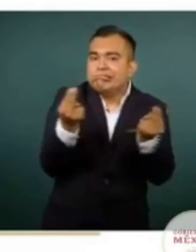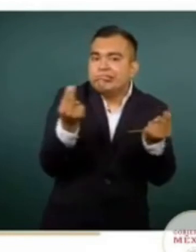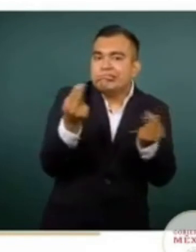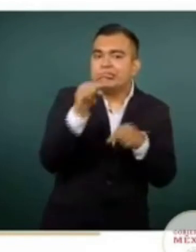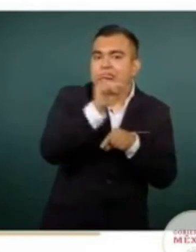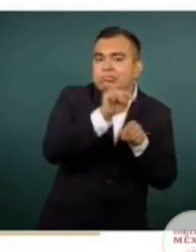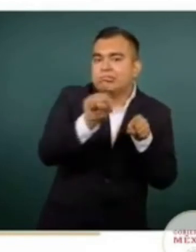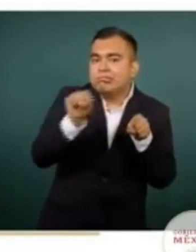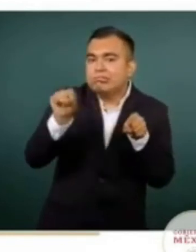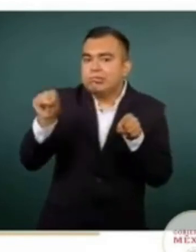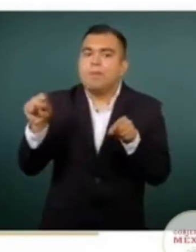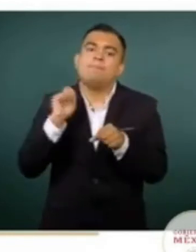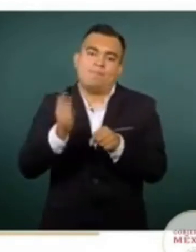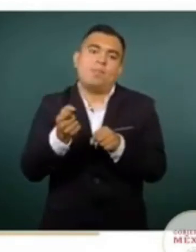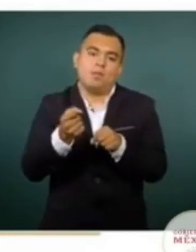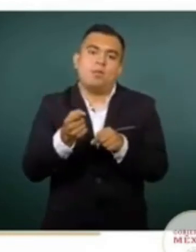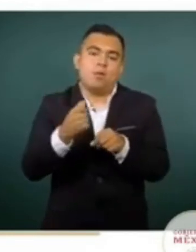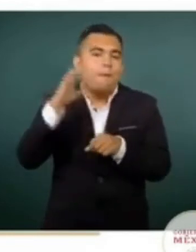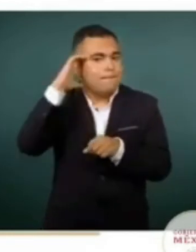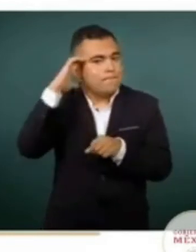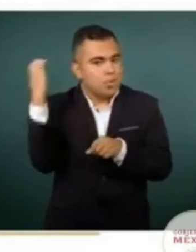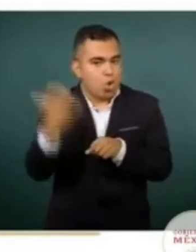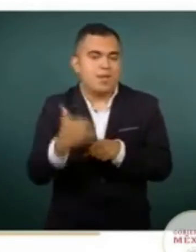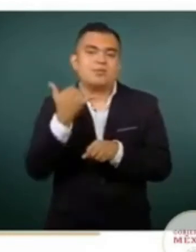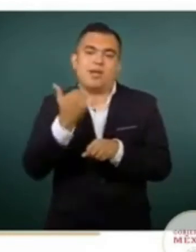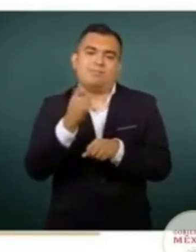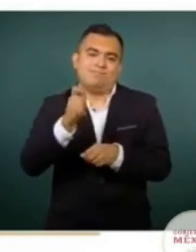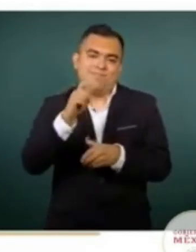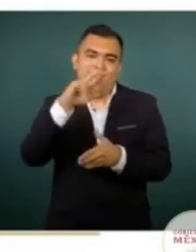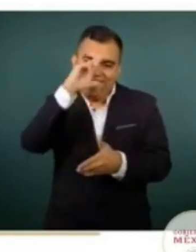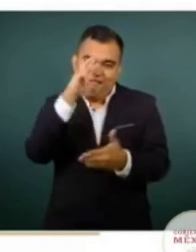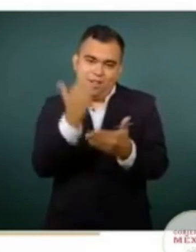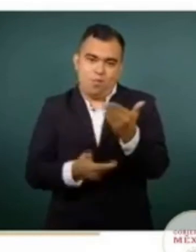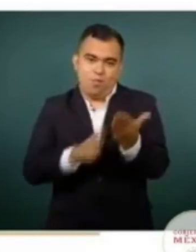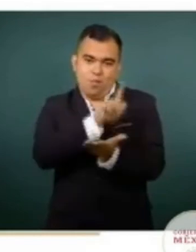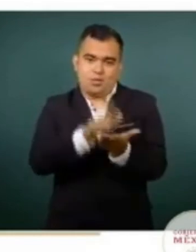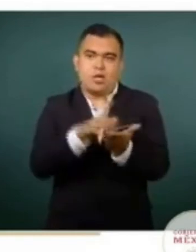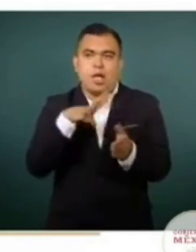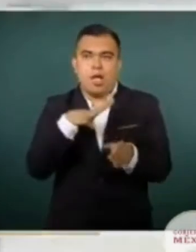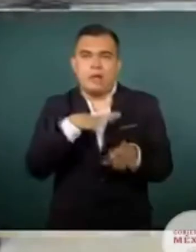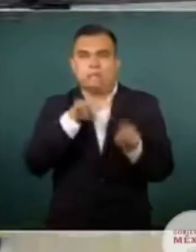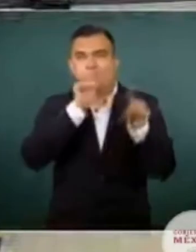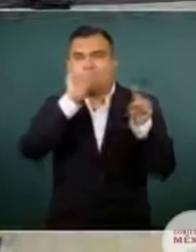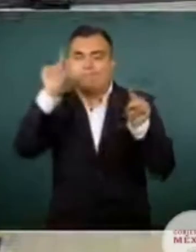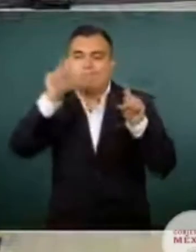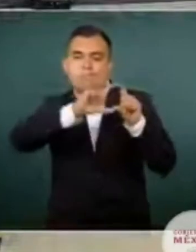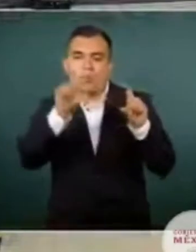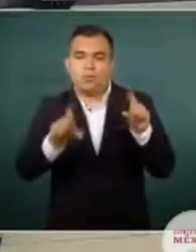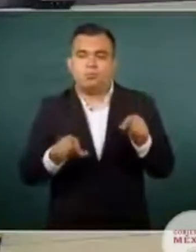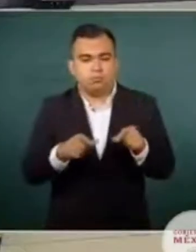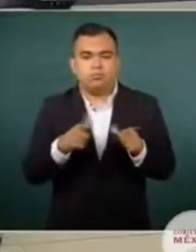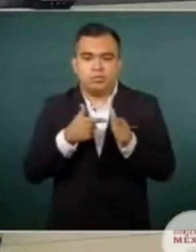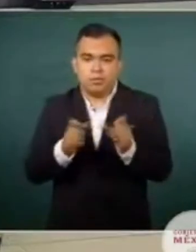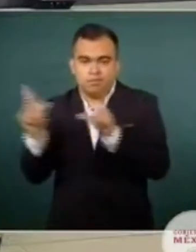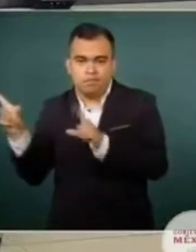violencia o la delincuencia en las diferentes partes de nuestra República. La que sigue, por favor. En